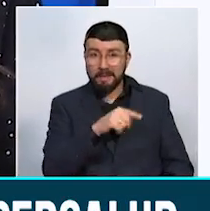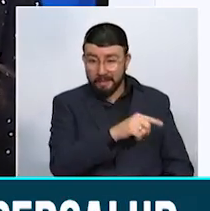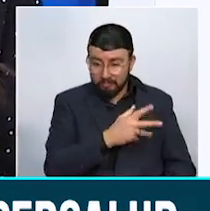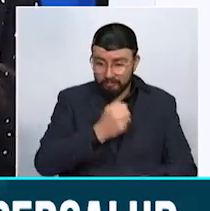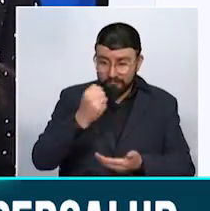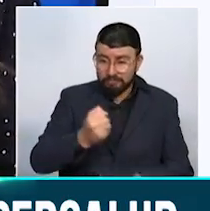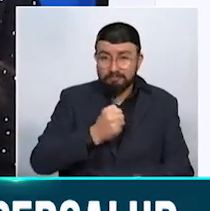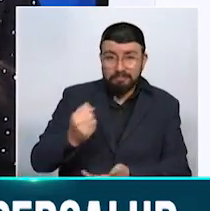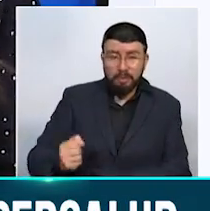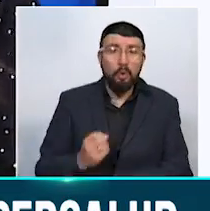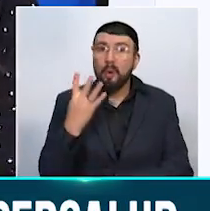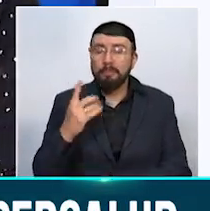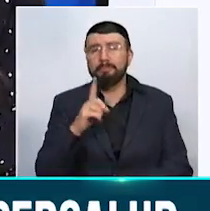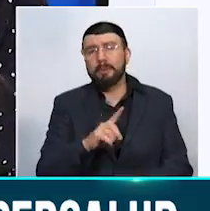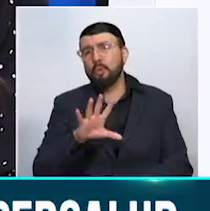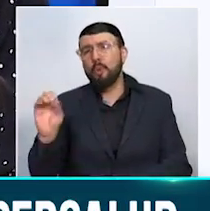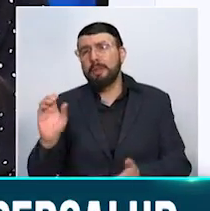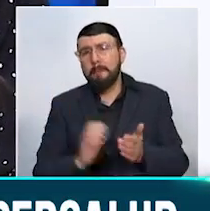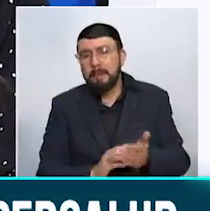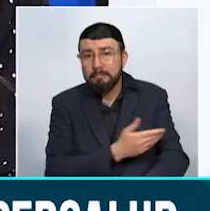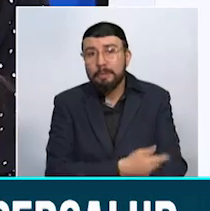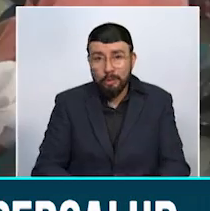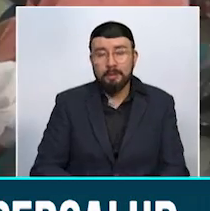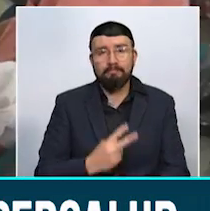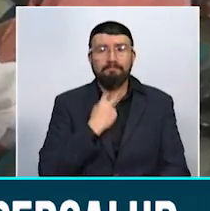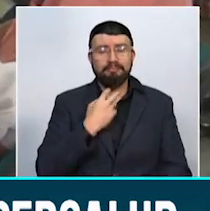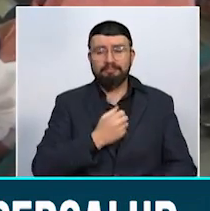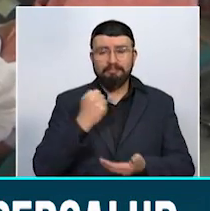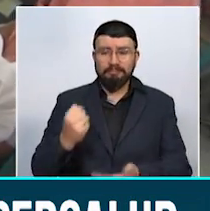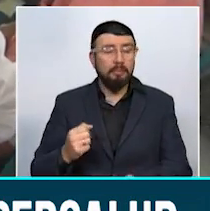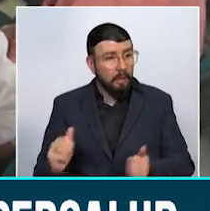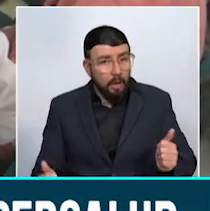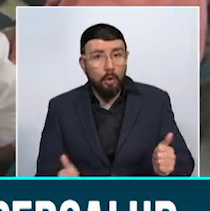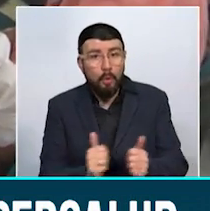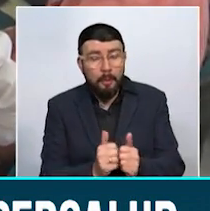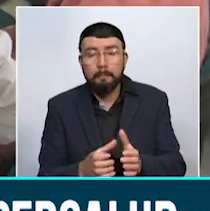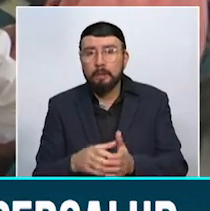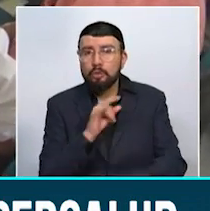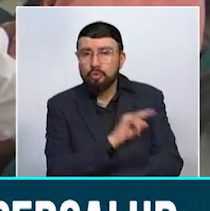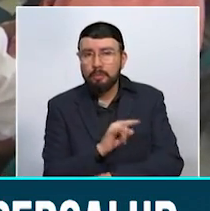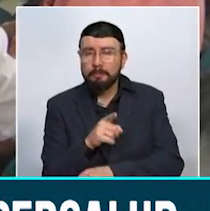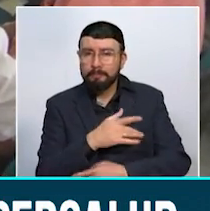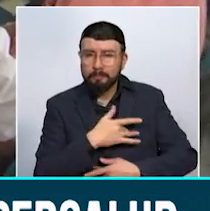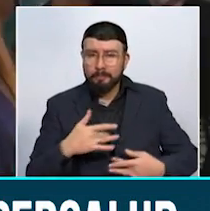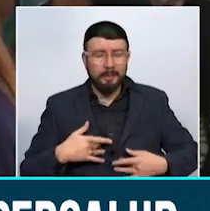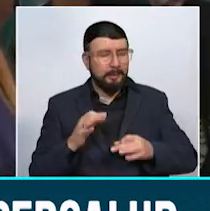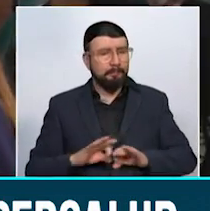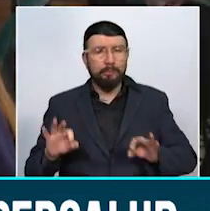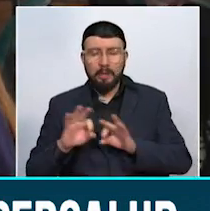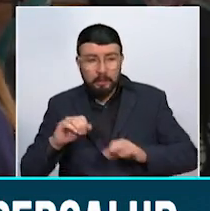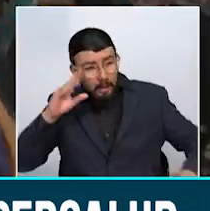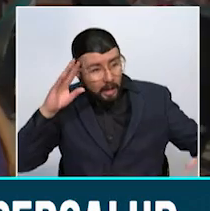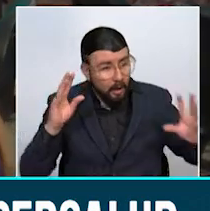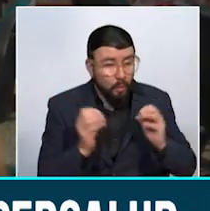red pública 150 mil millones de pesos. El acompañamiento de la Superintendencia de Salud será importante para lograr un